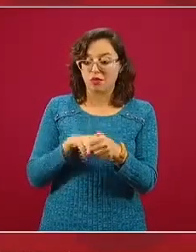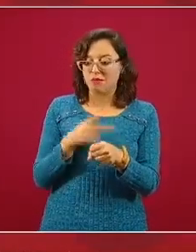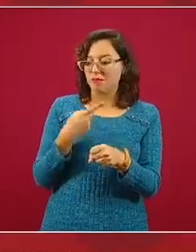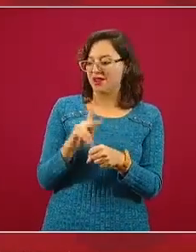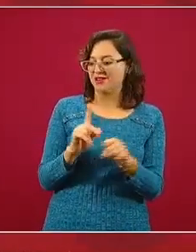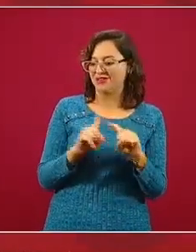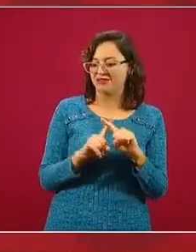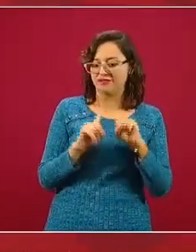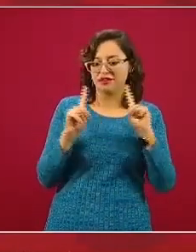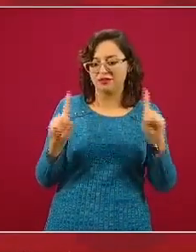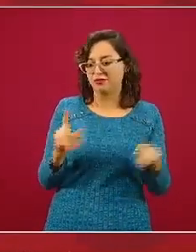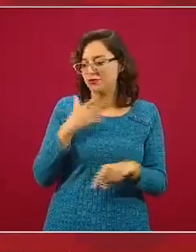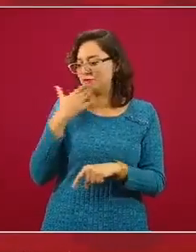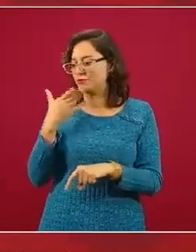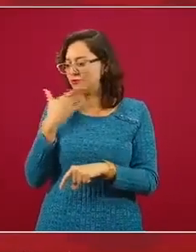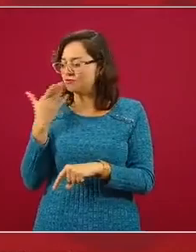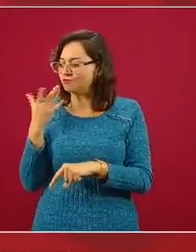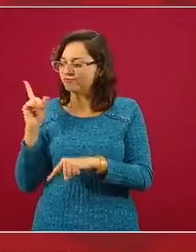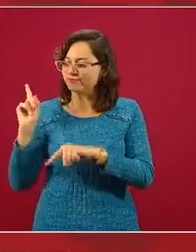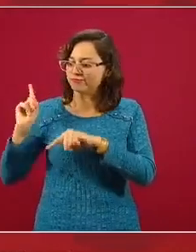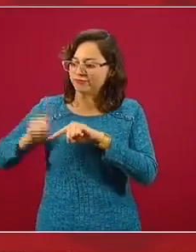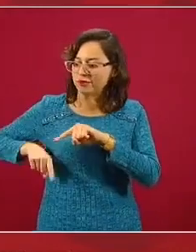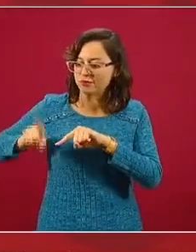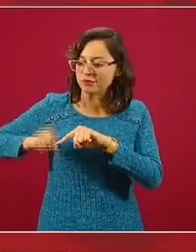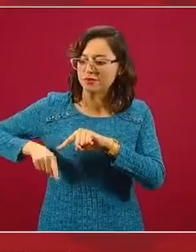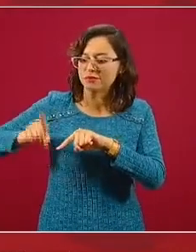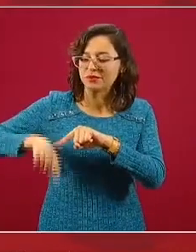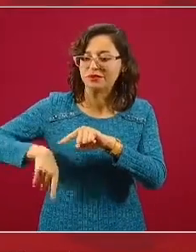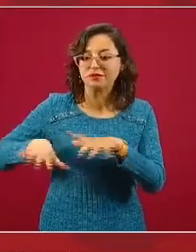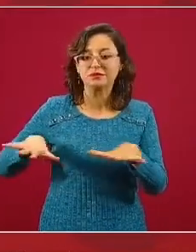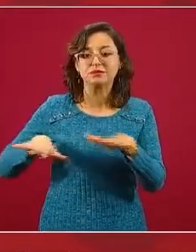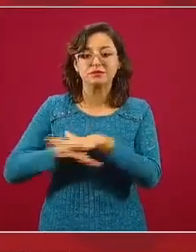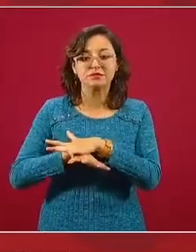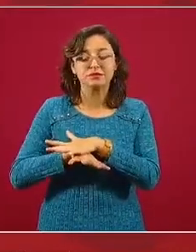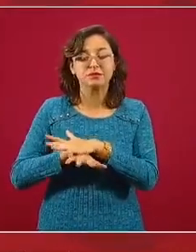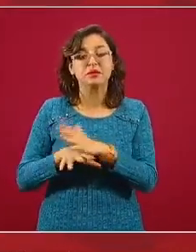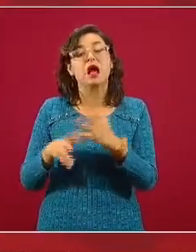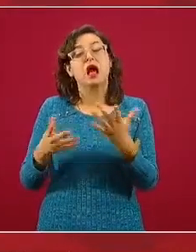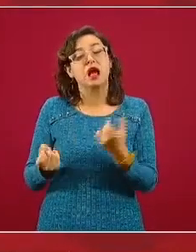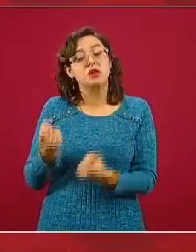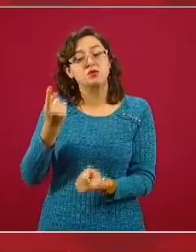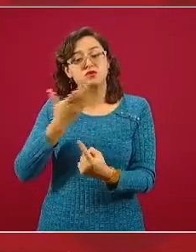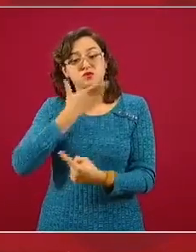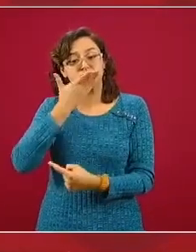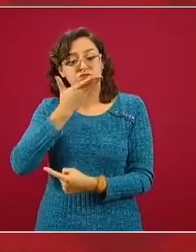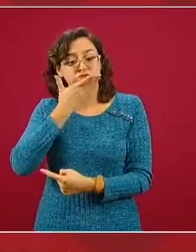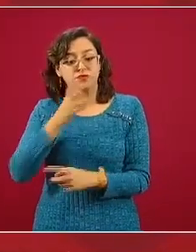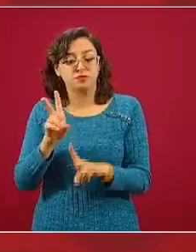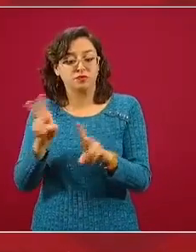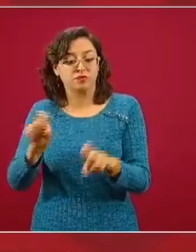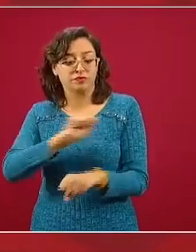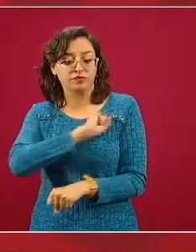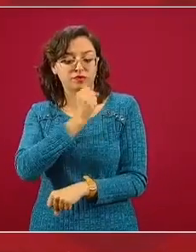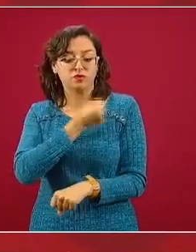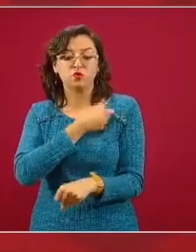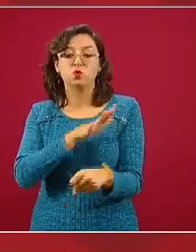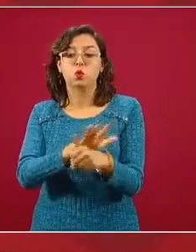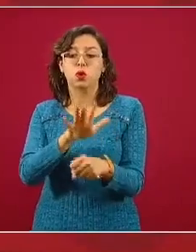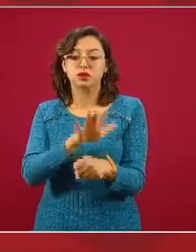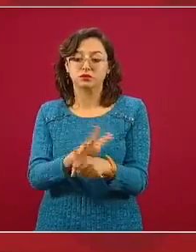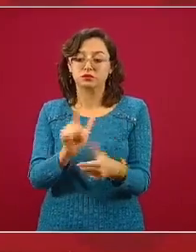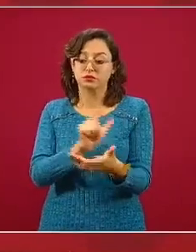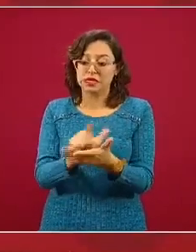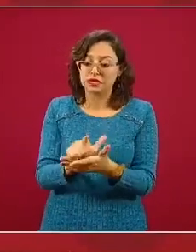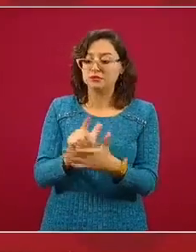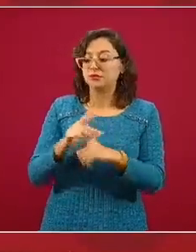Hay hábitos respecto a la protección de la salud, que en este caso relevantes son la higiene, la